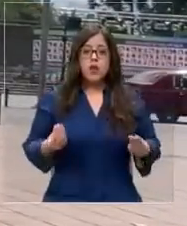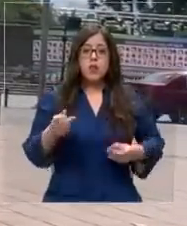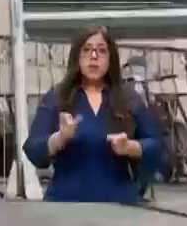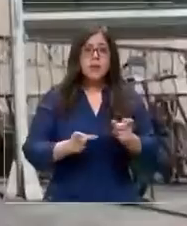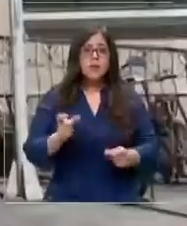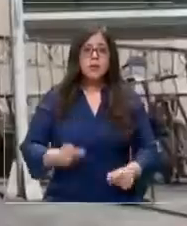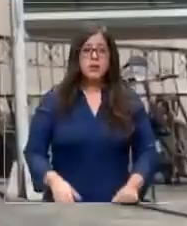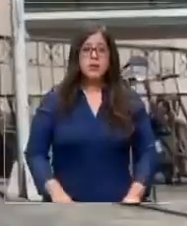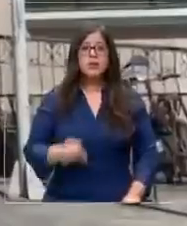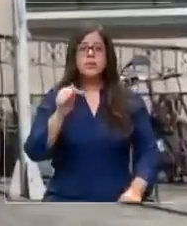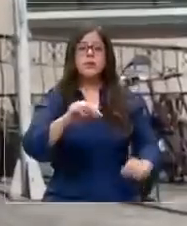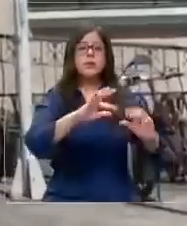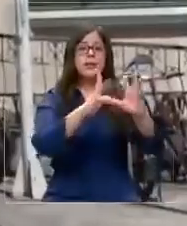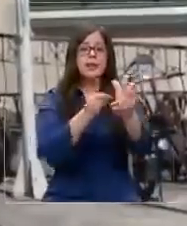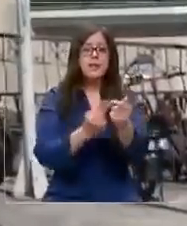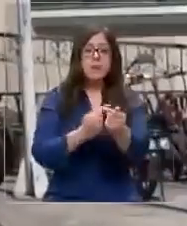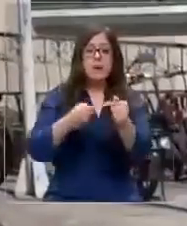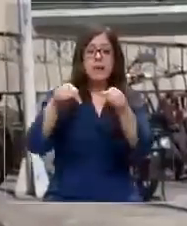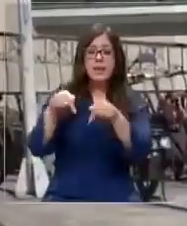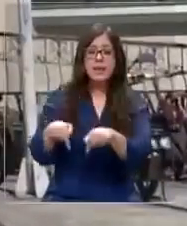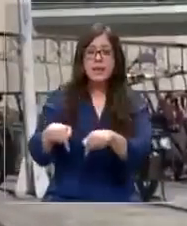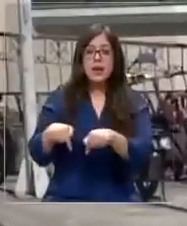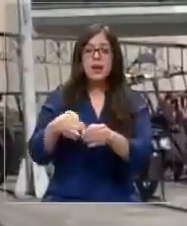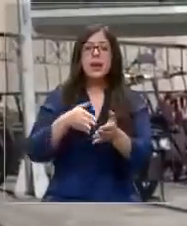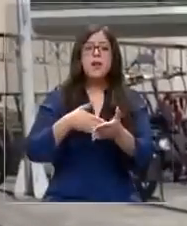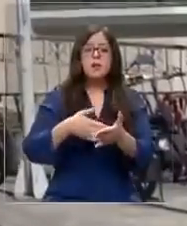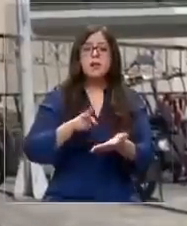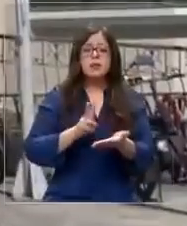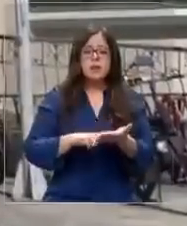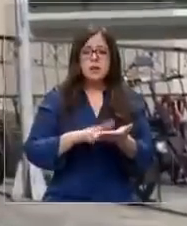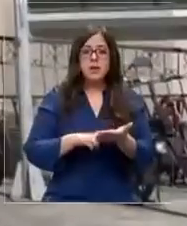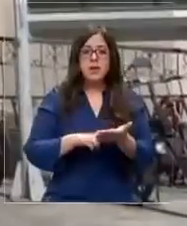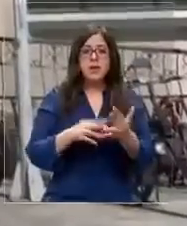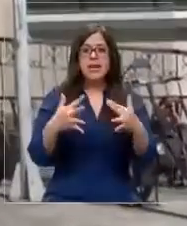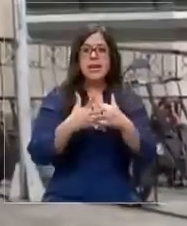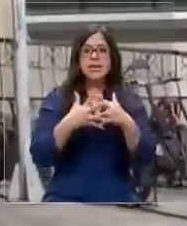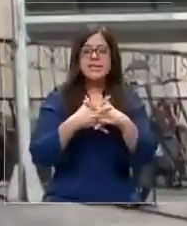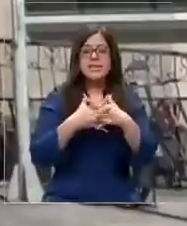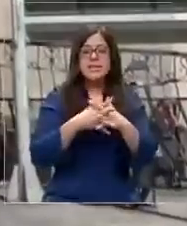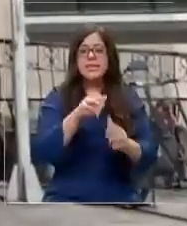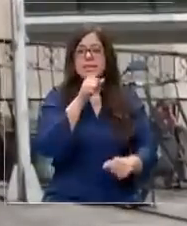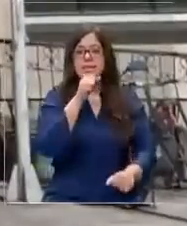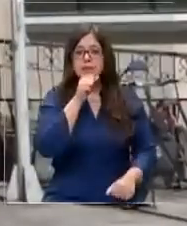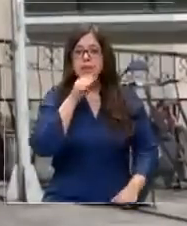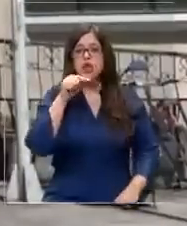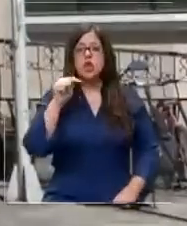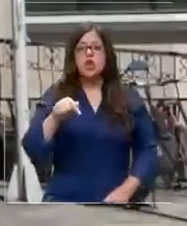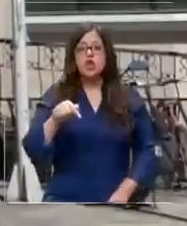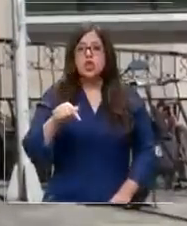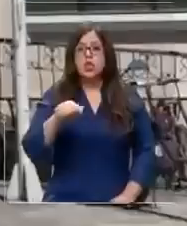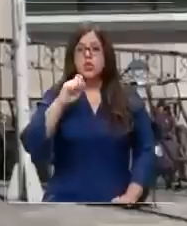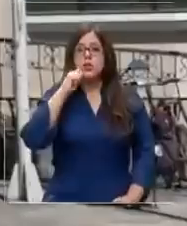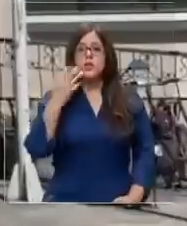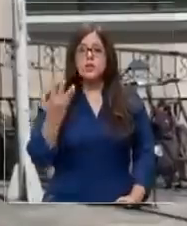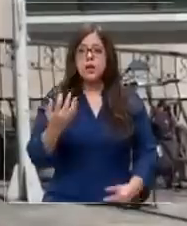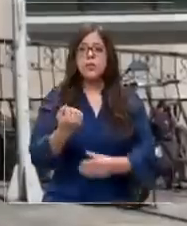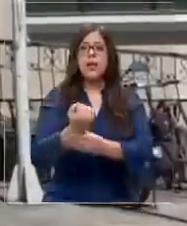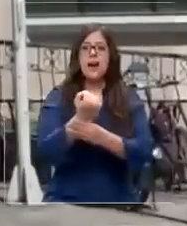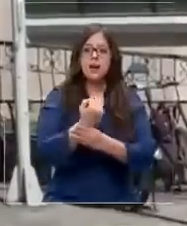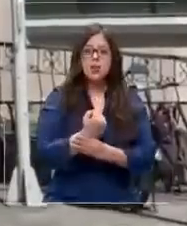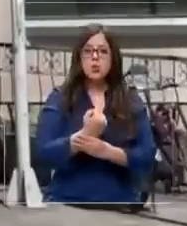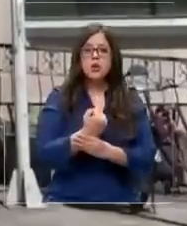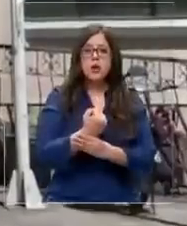consumidores. Las familias de acá son realmente vulnerables en Chillán Viejo y esto viene a ayudar